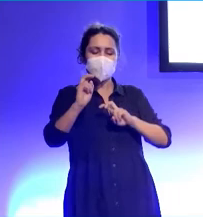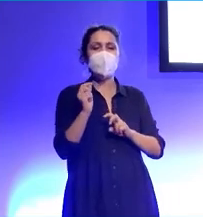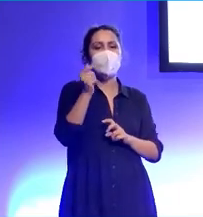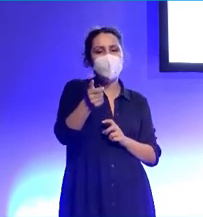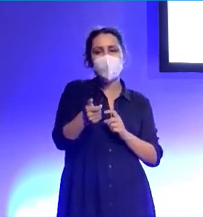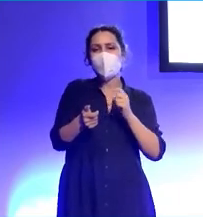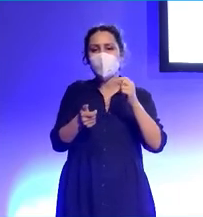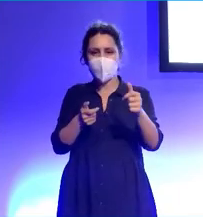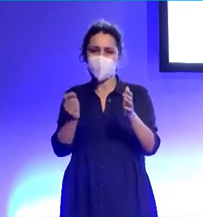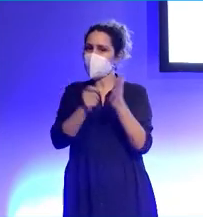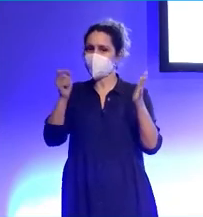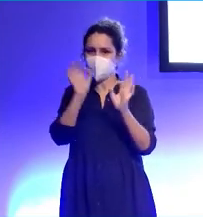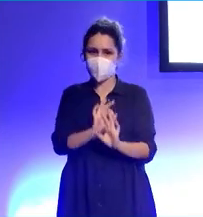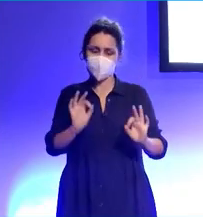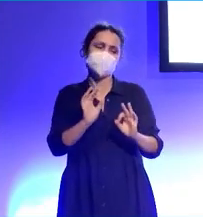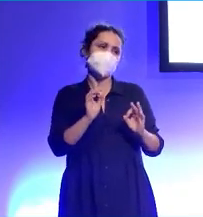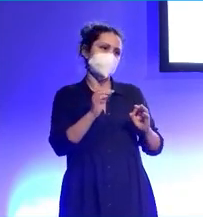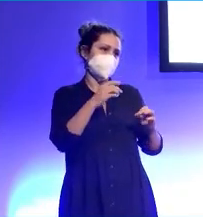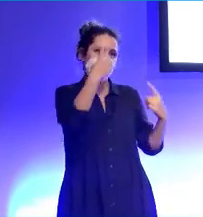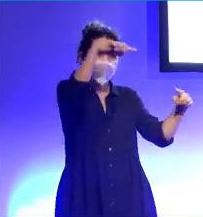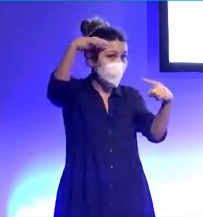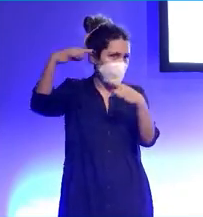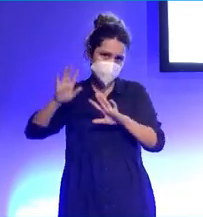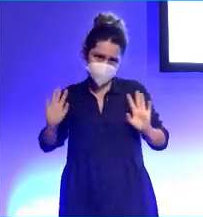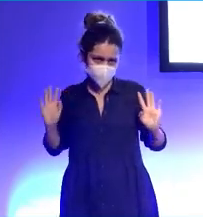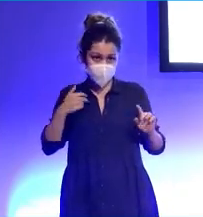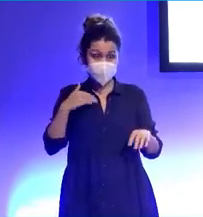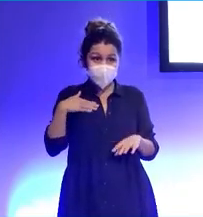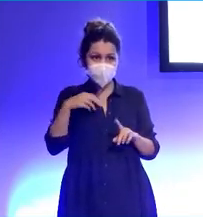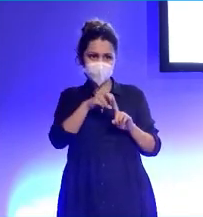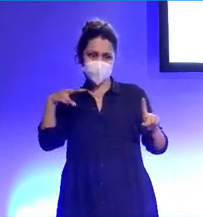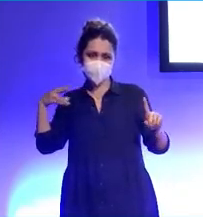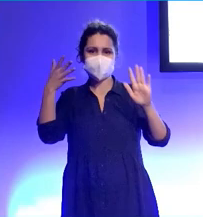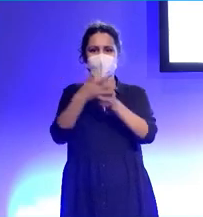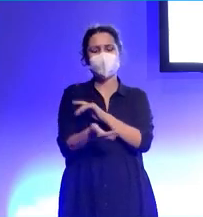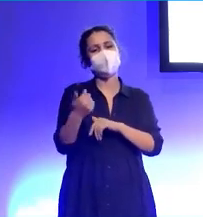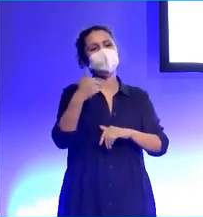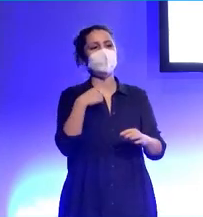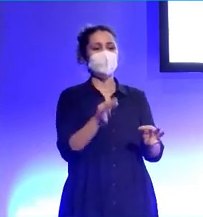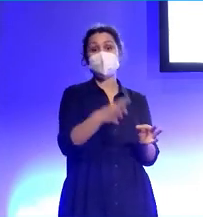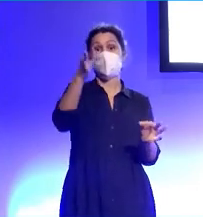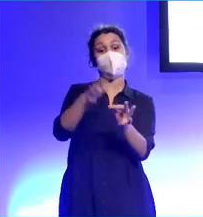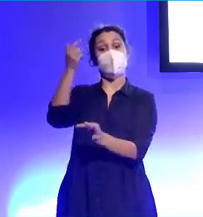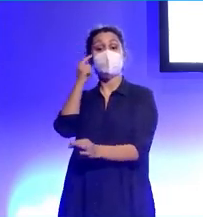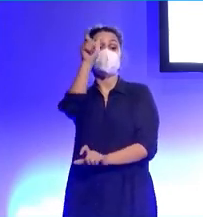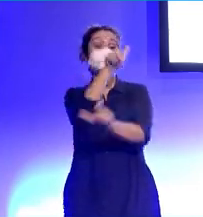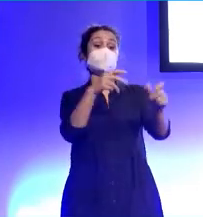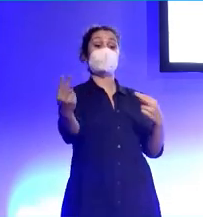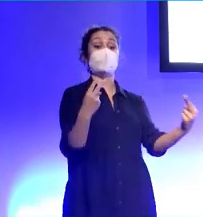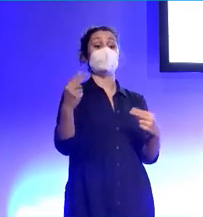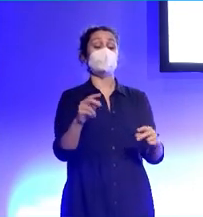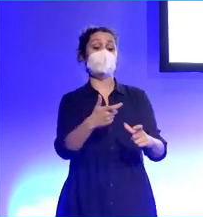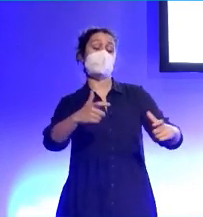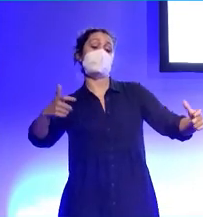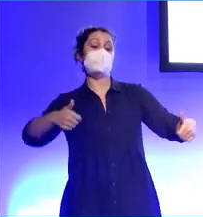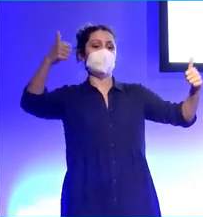sin sort... Bueno, cada uno que haga lo que quiera, ¿no? Mi forma de verlo es no hace falta hacer sorteos para ganar seguidores así medio de forma cute que no se